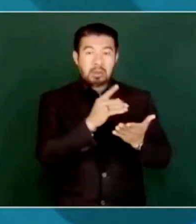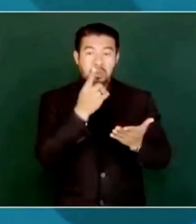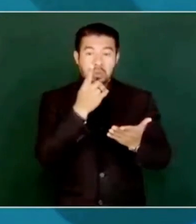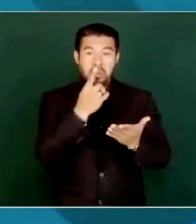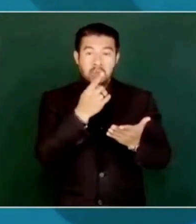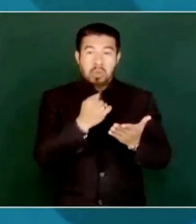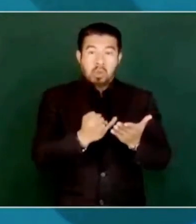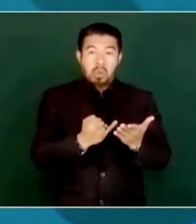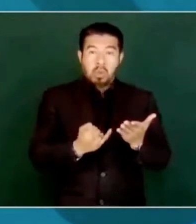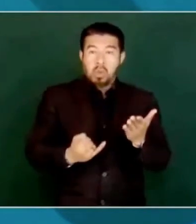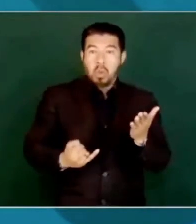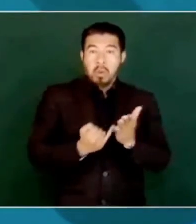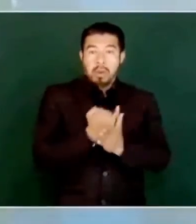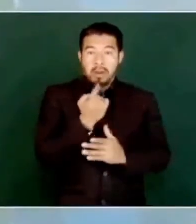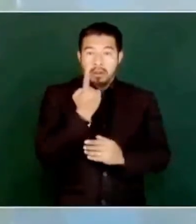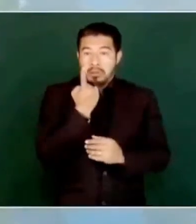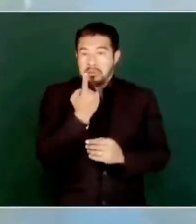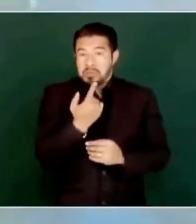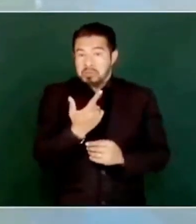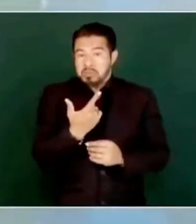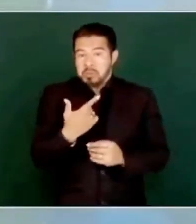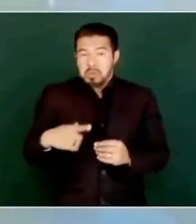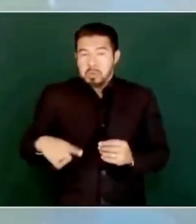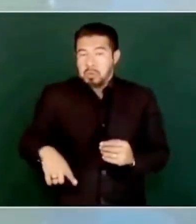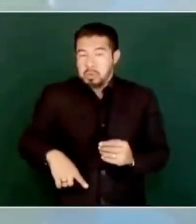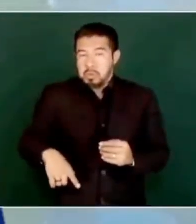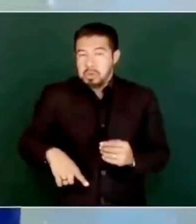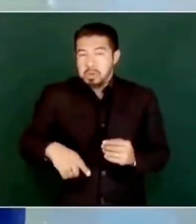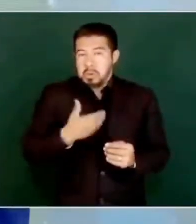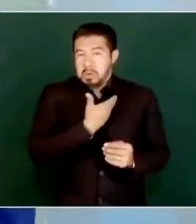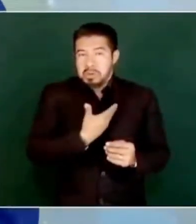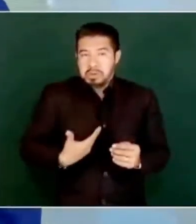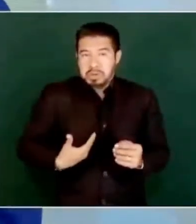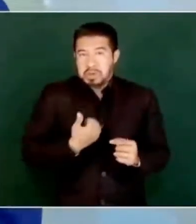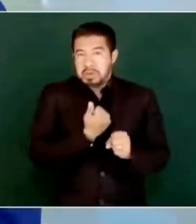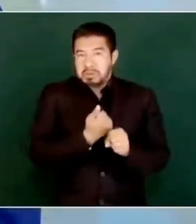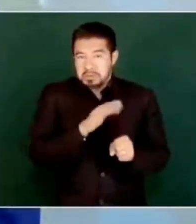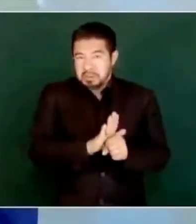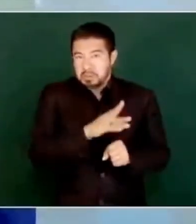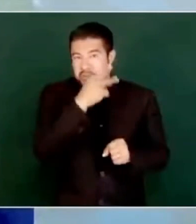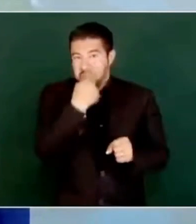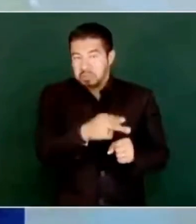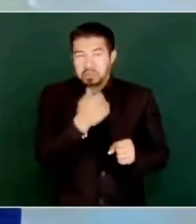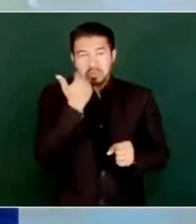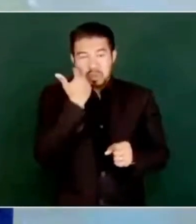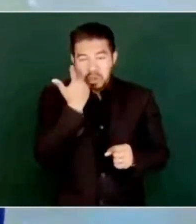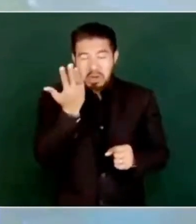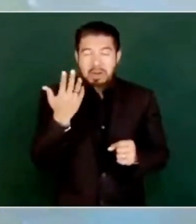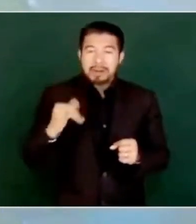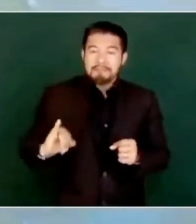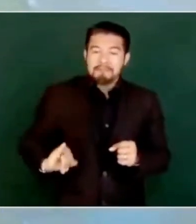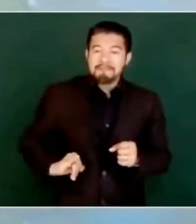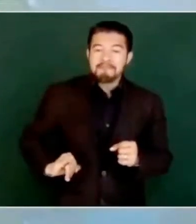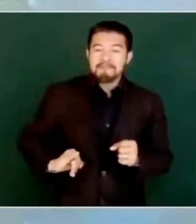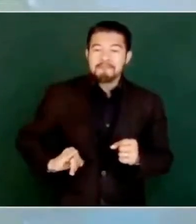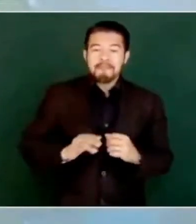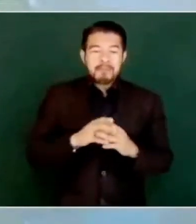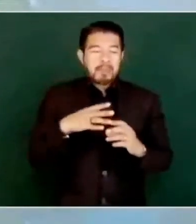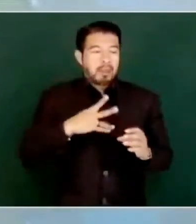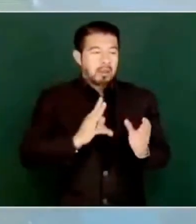democrático interesado en el pueblo, no